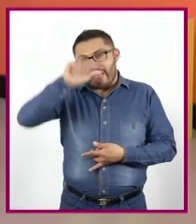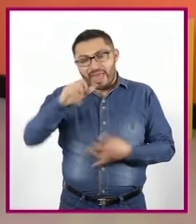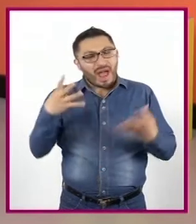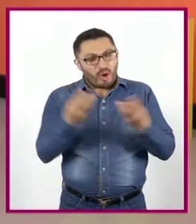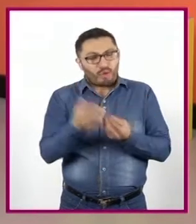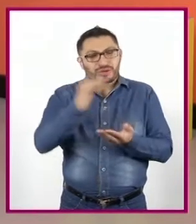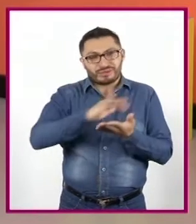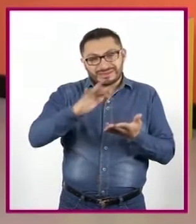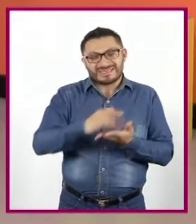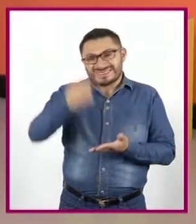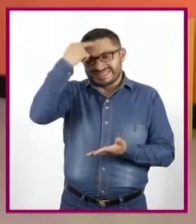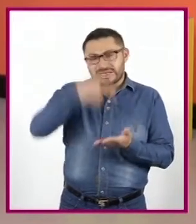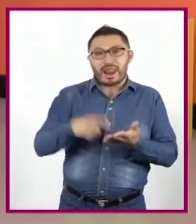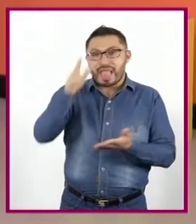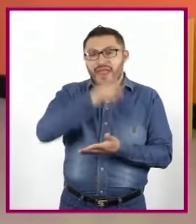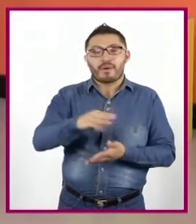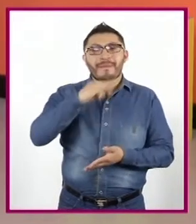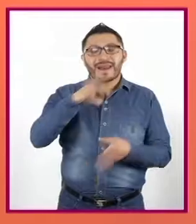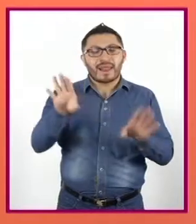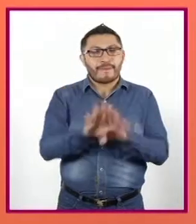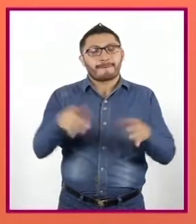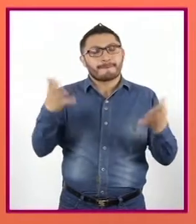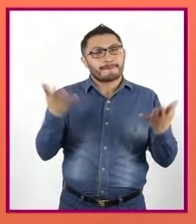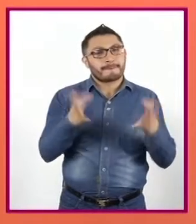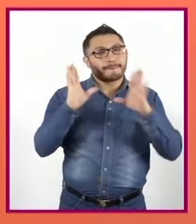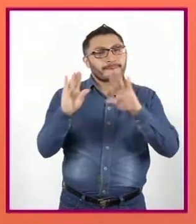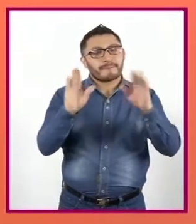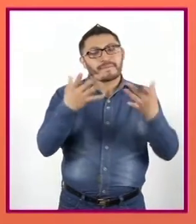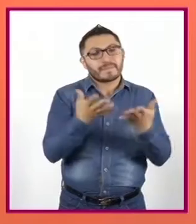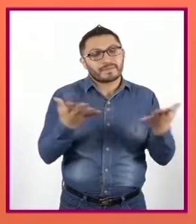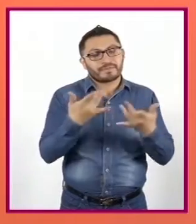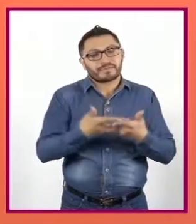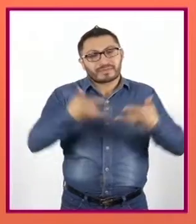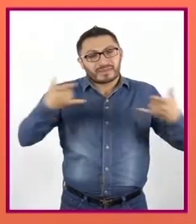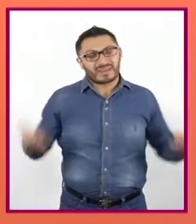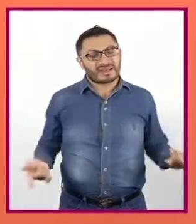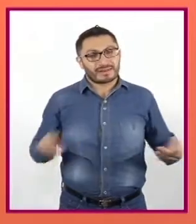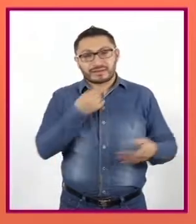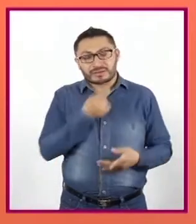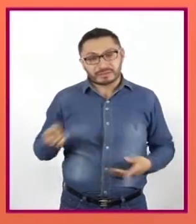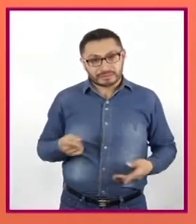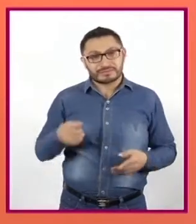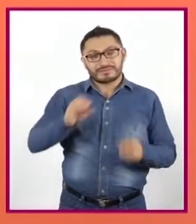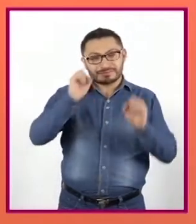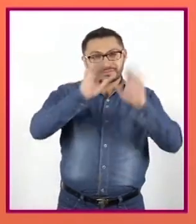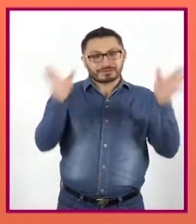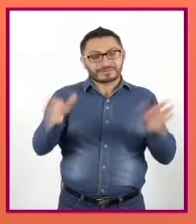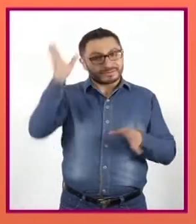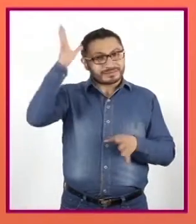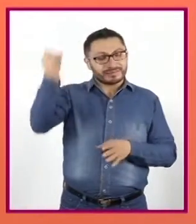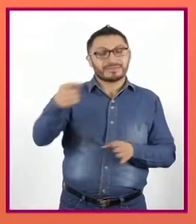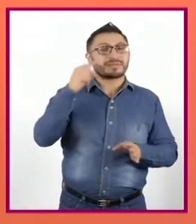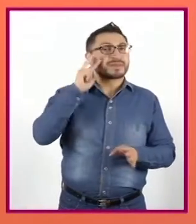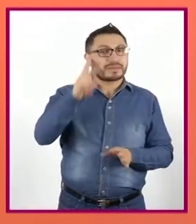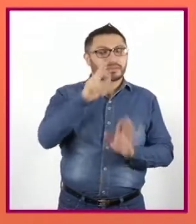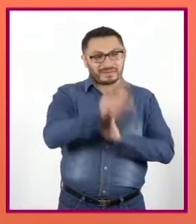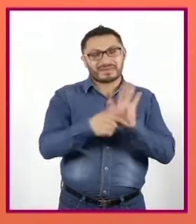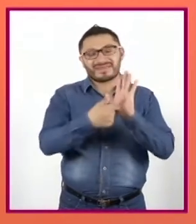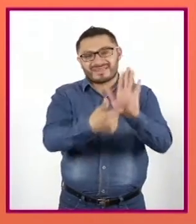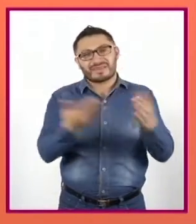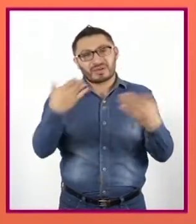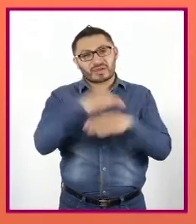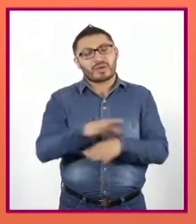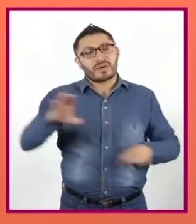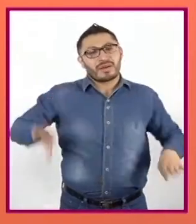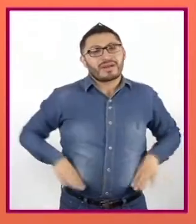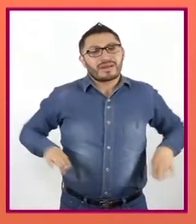que en lengua materna nos enseñan a hacer historietas Para tener más claro este concepto Los invito a ver el siguiente video sobre